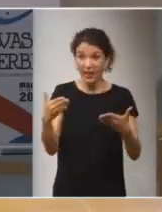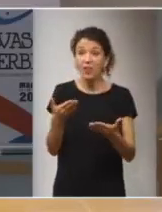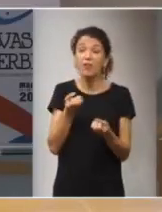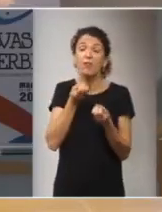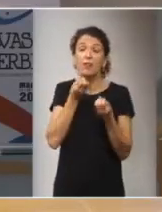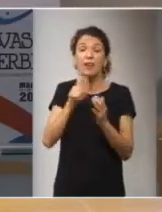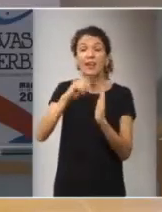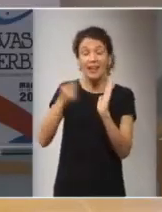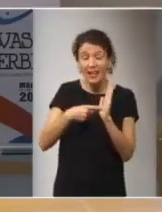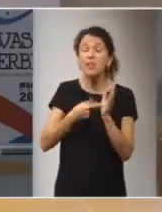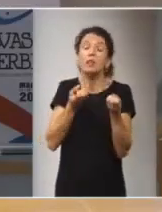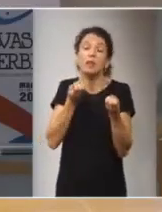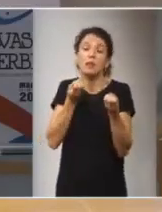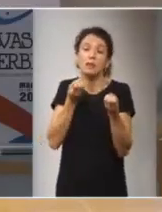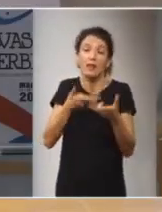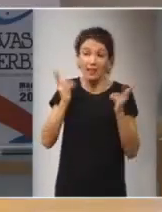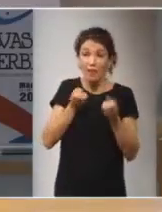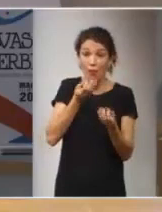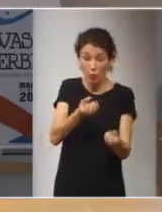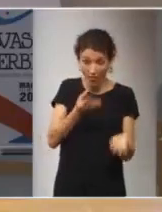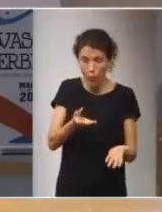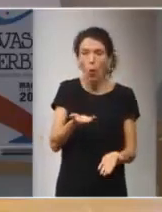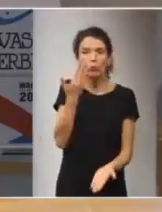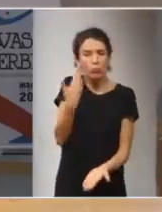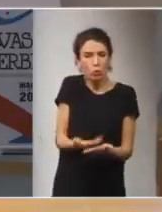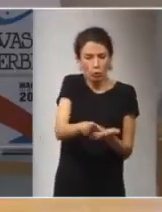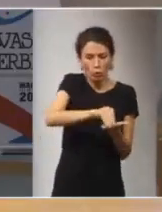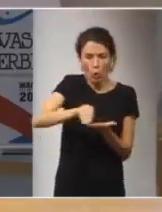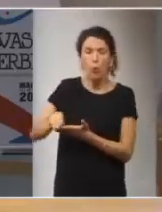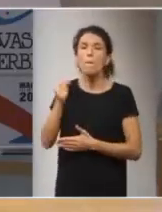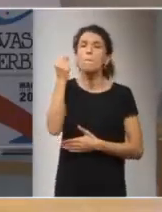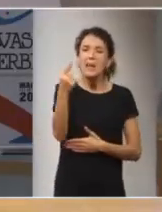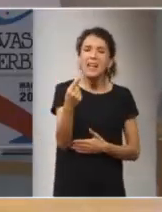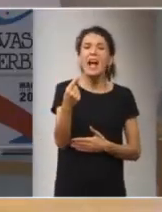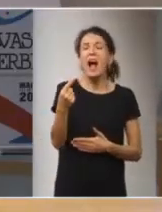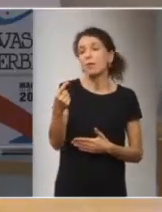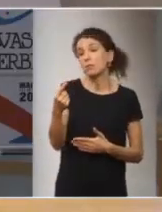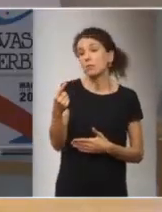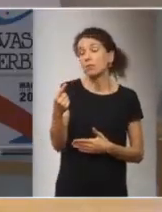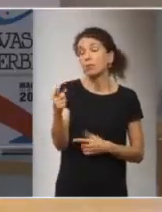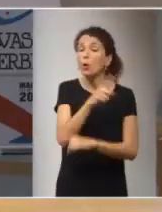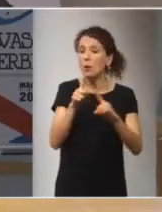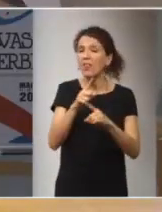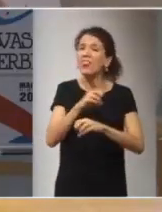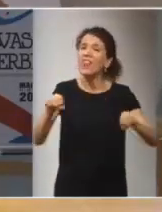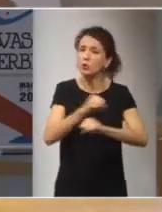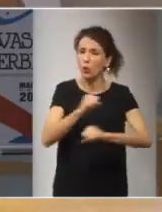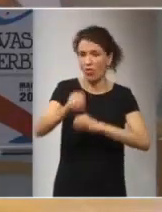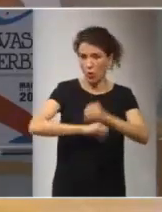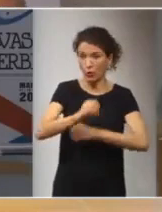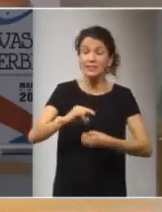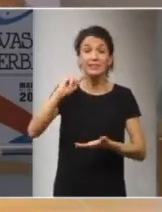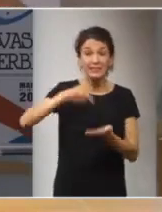Act la ley de libertad de información se han documentado más de mil accidentes de casi detonación es decir que el sistema